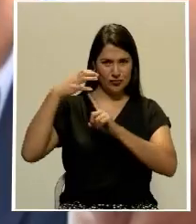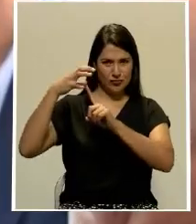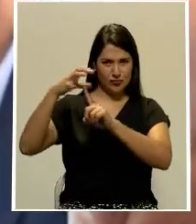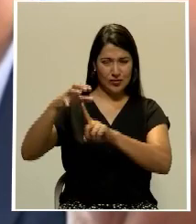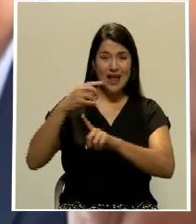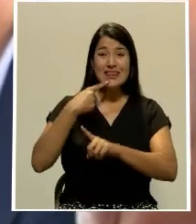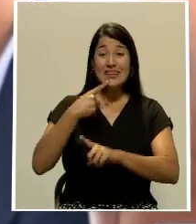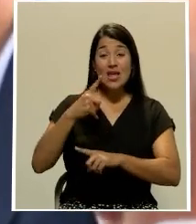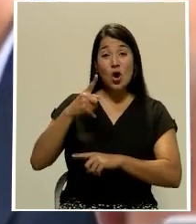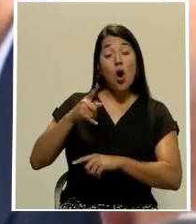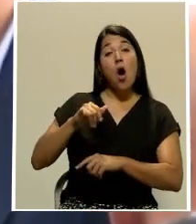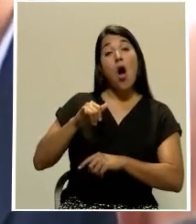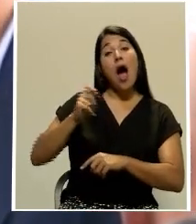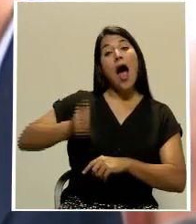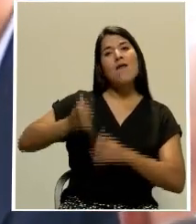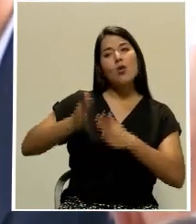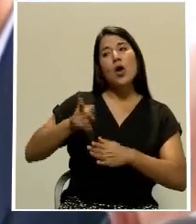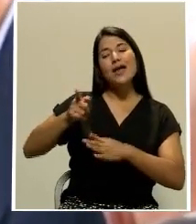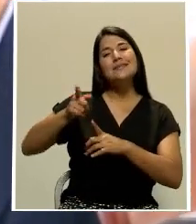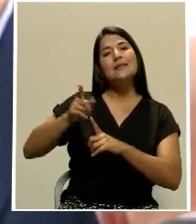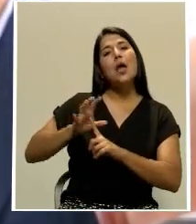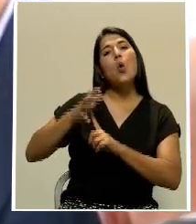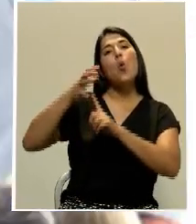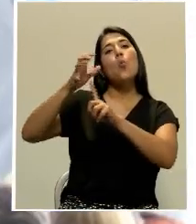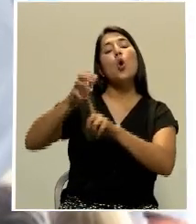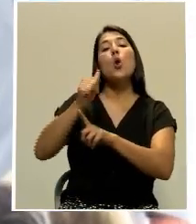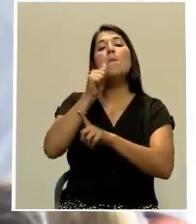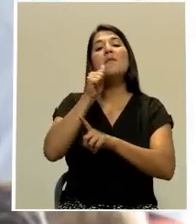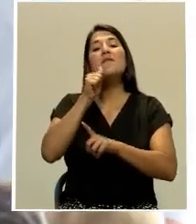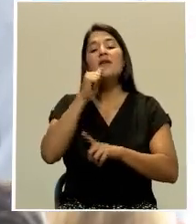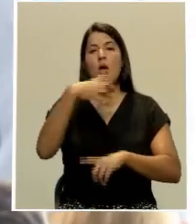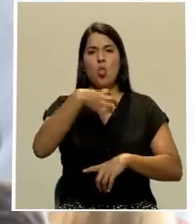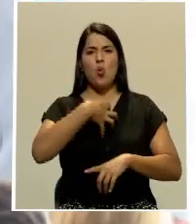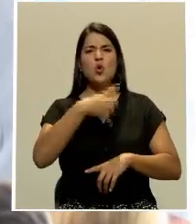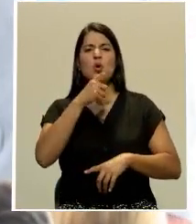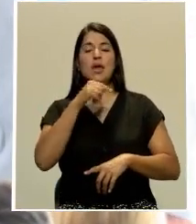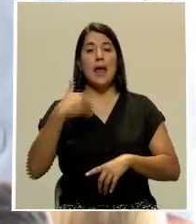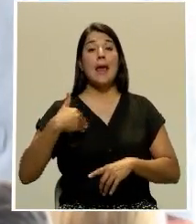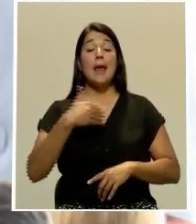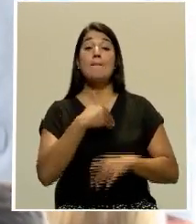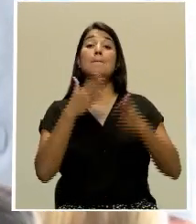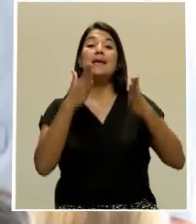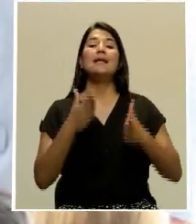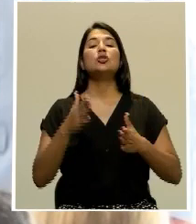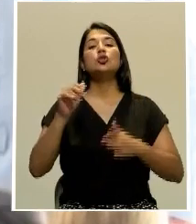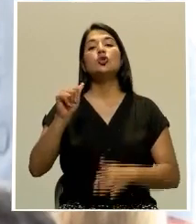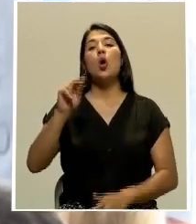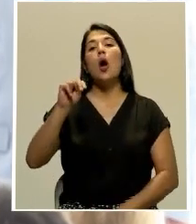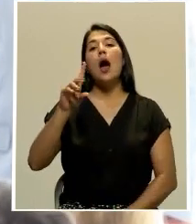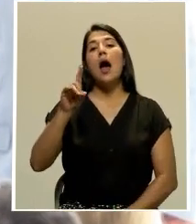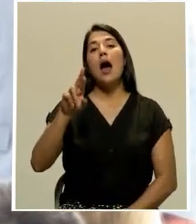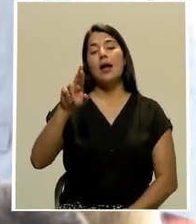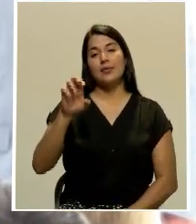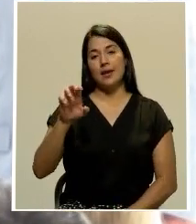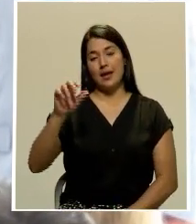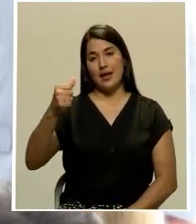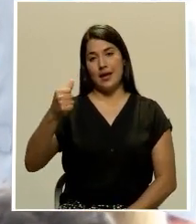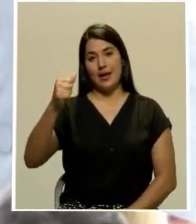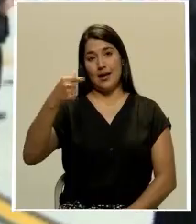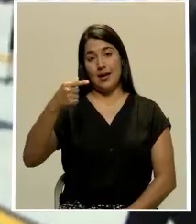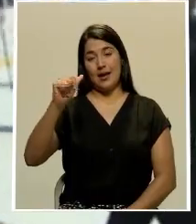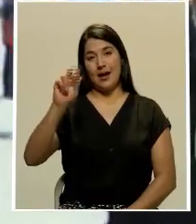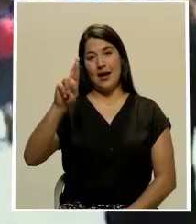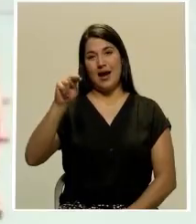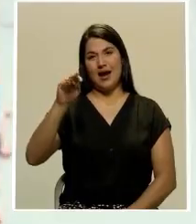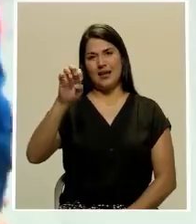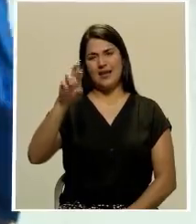agregó que ese fue un vuelo privado que pertenece a una sociedad de la cual forma parte el ministro André Garnier, y lo que el presidente le reembolsó a